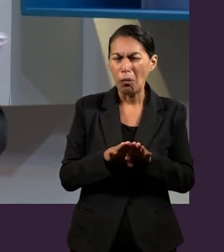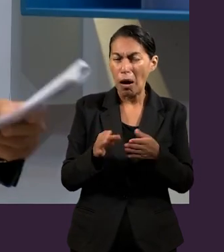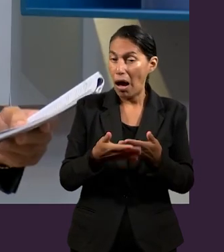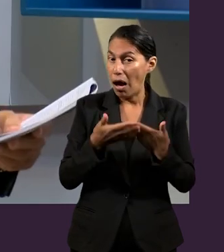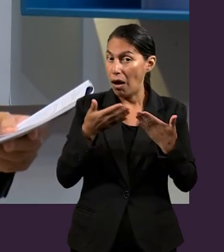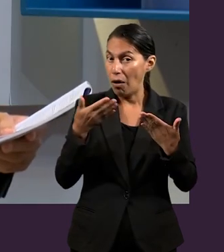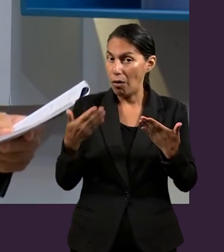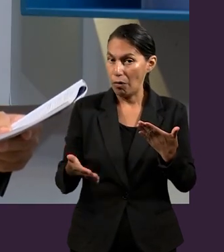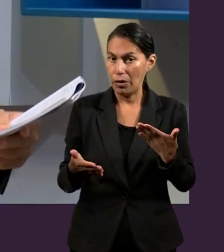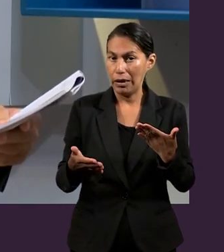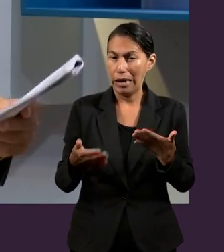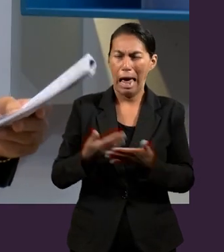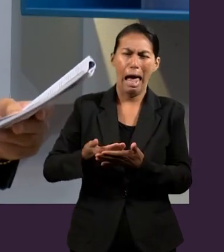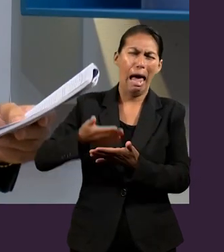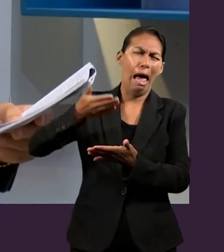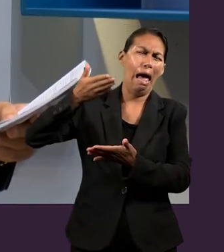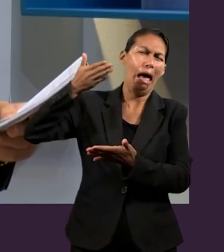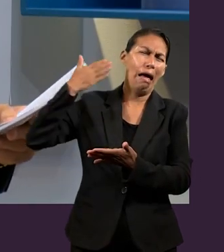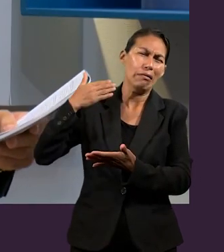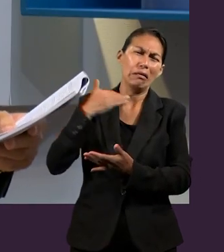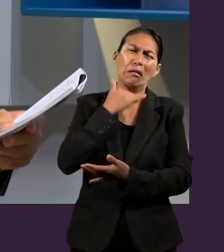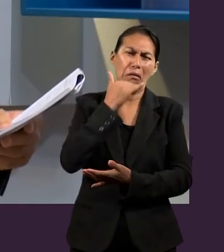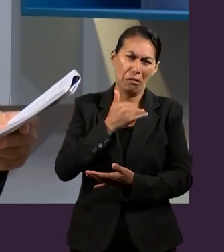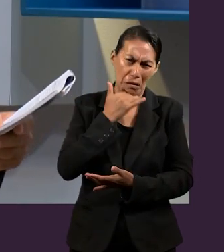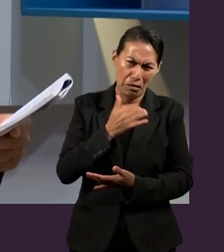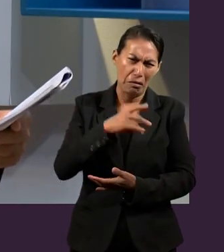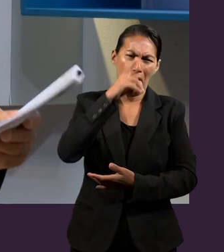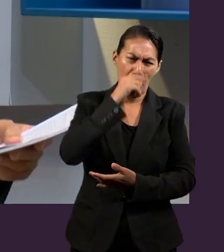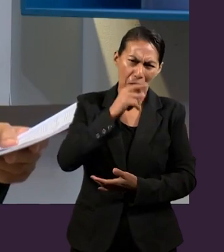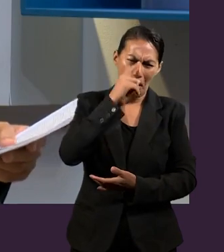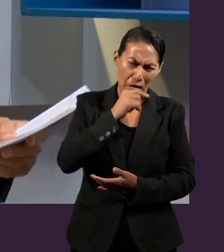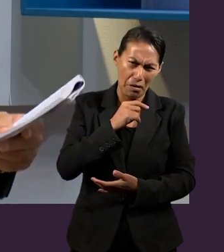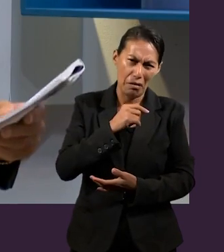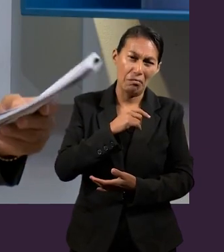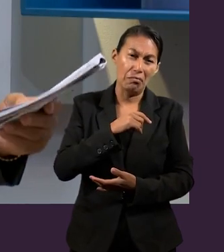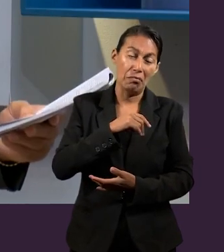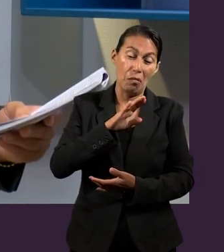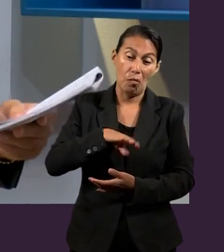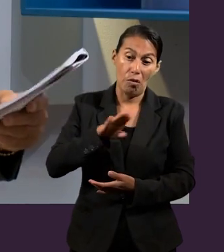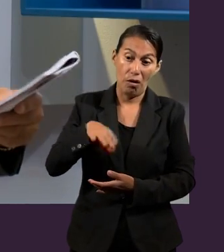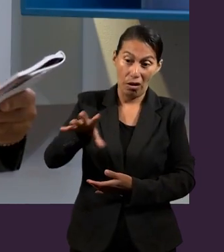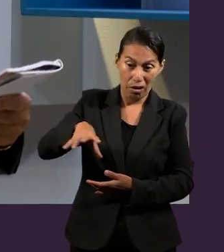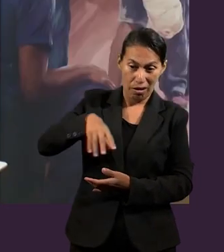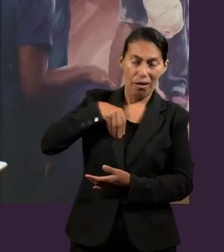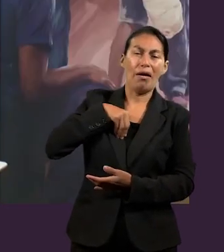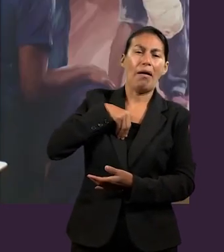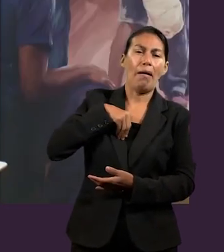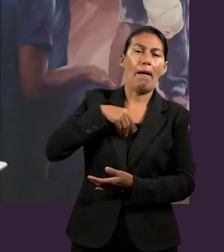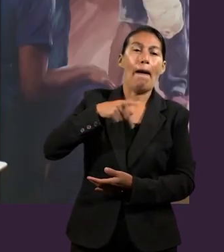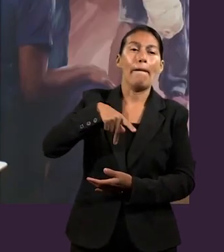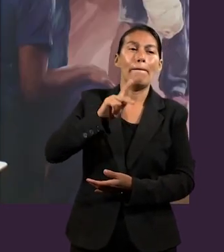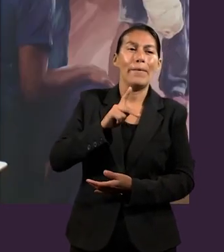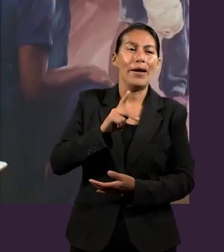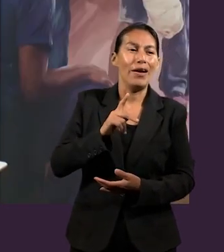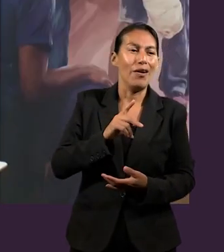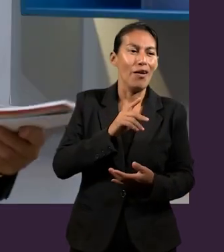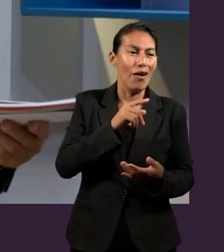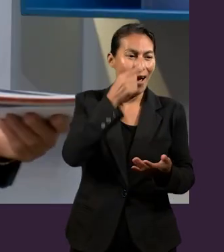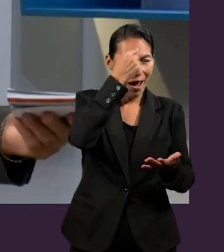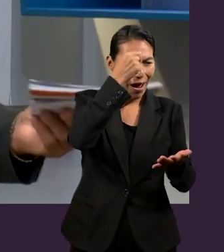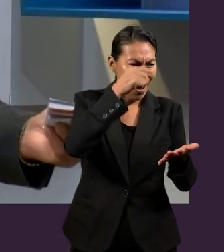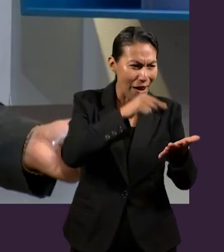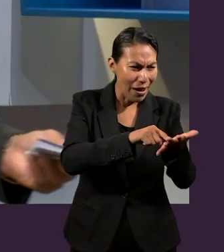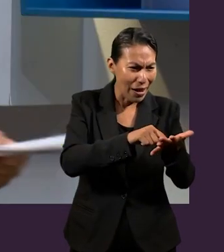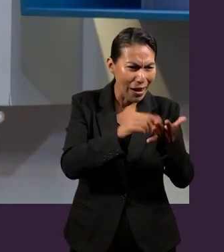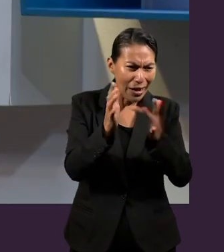estábamos perdidos. Y la forma como lo abordaste, Adelie, muy, muy clara, aunque la pregunta,